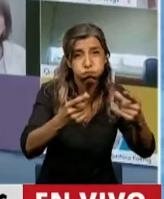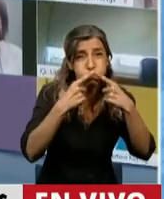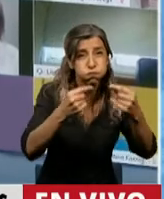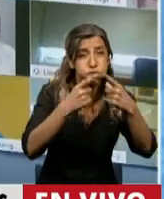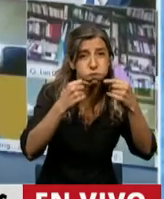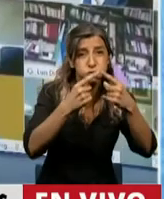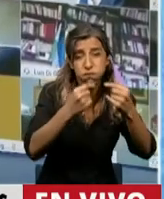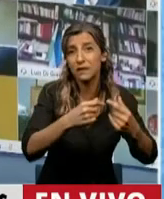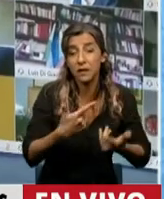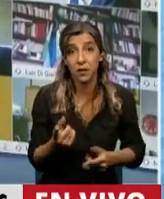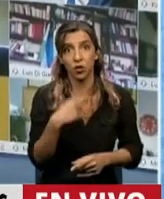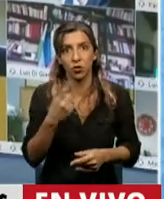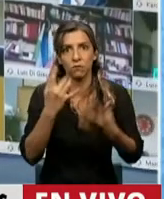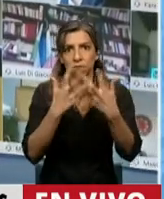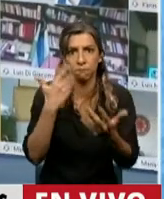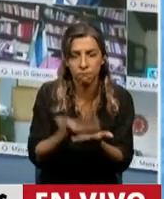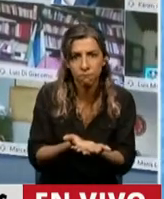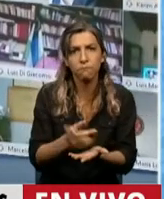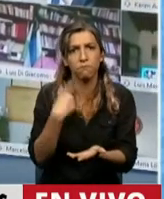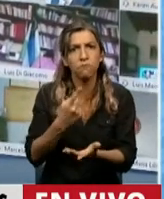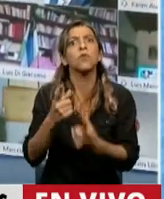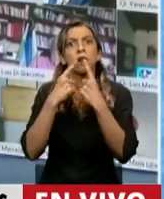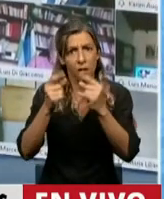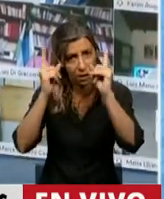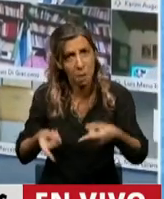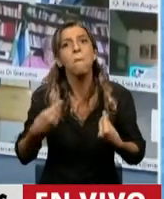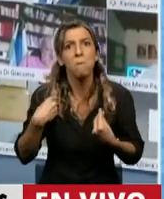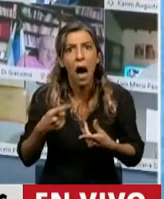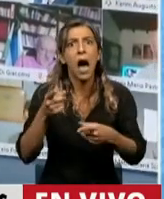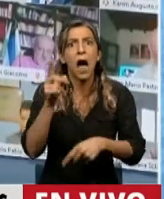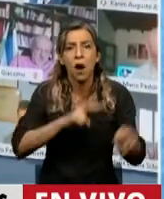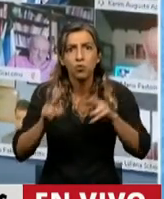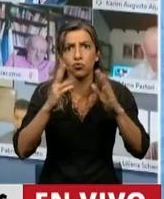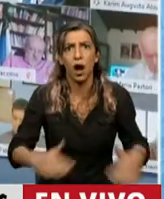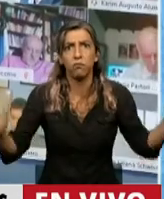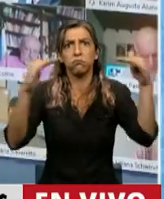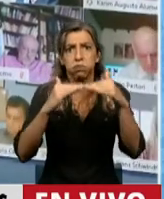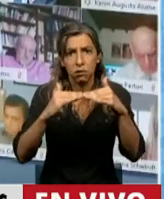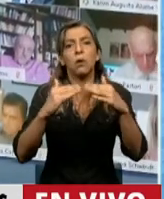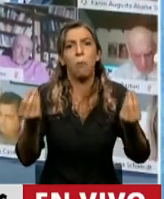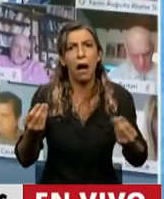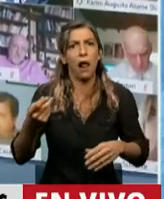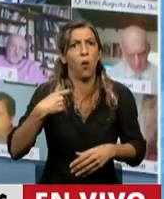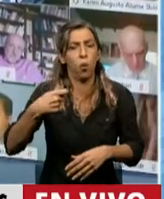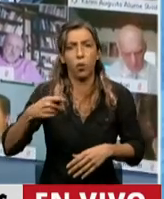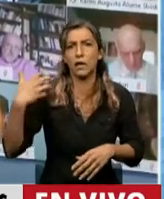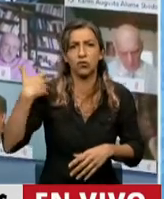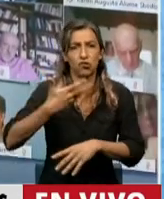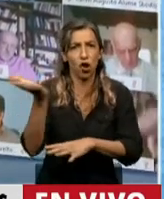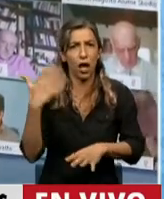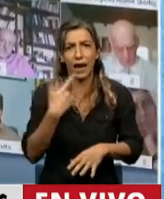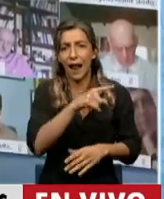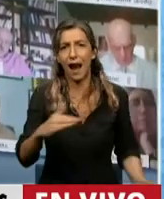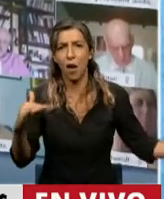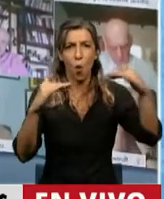el proyecto presentado y reclamamos que se trate para equiparar las rentas vitalicias con el sistema jubilatorio general porque